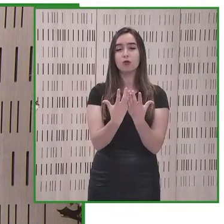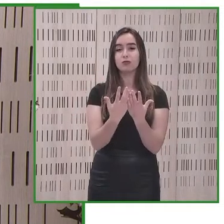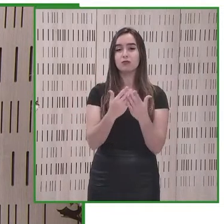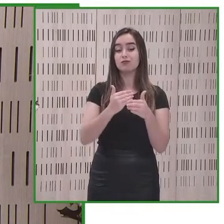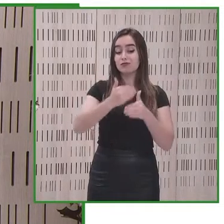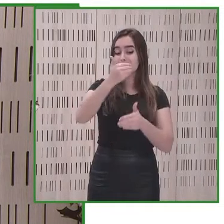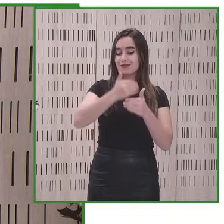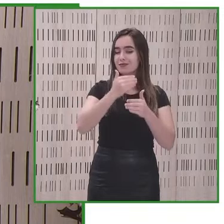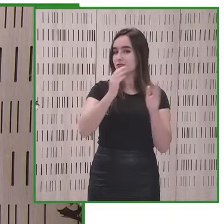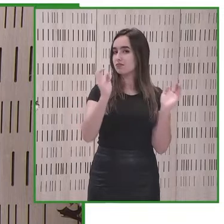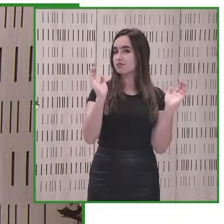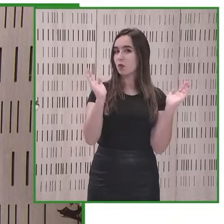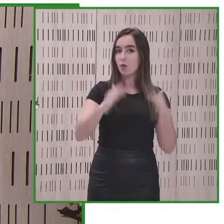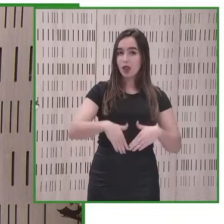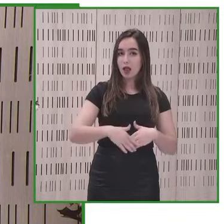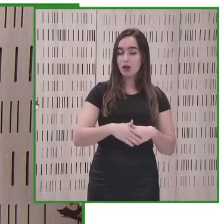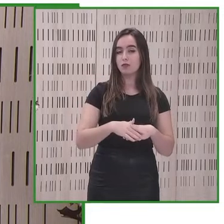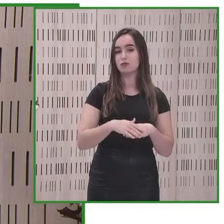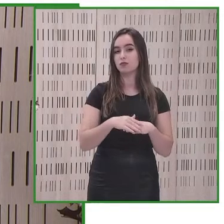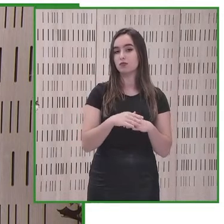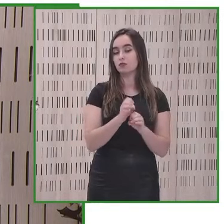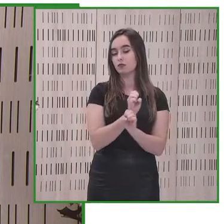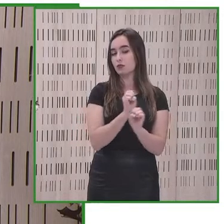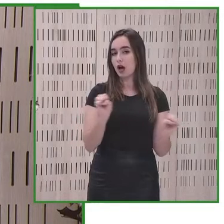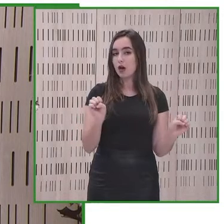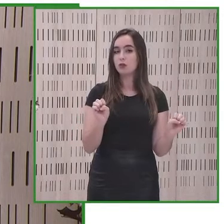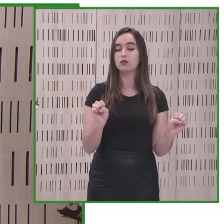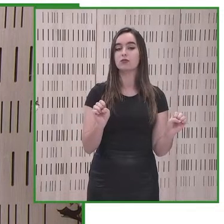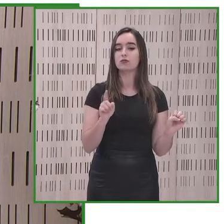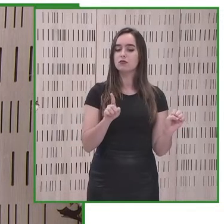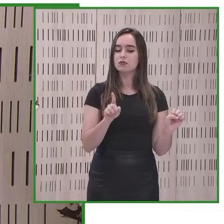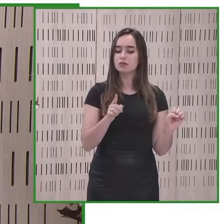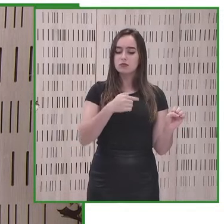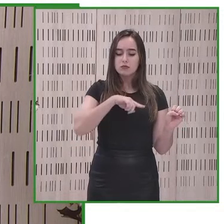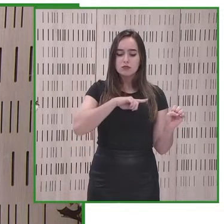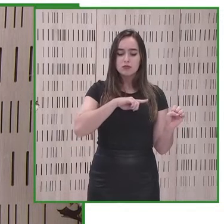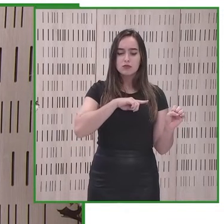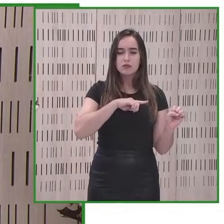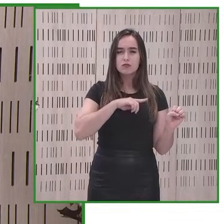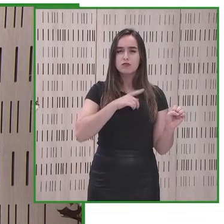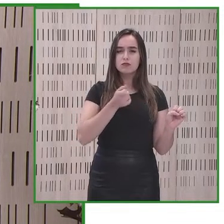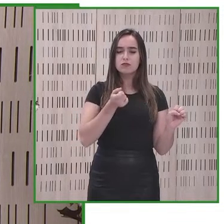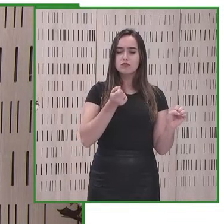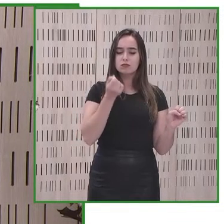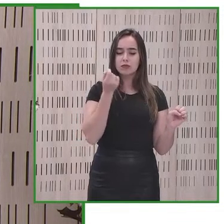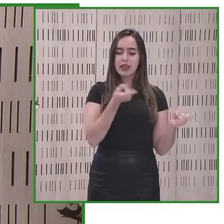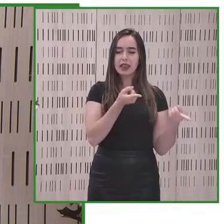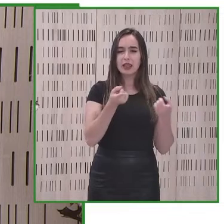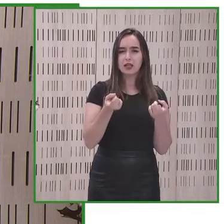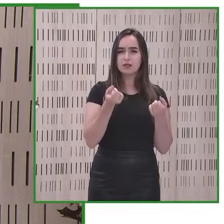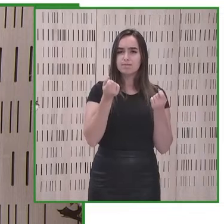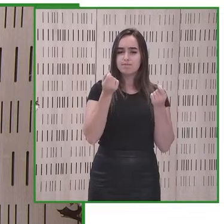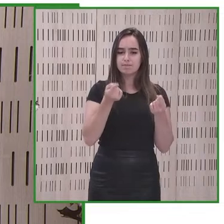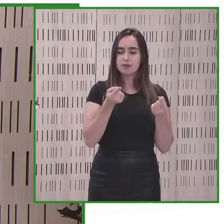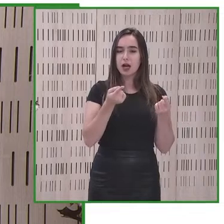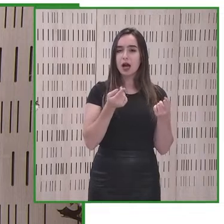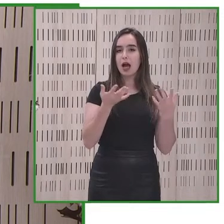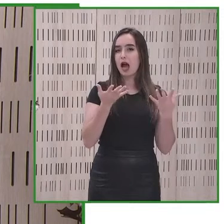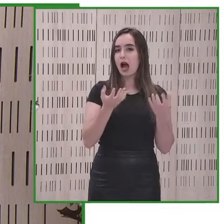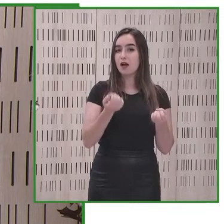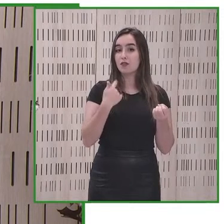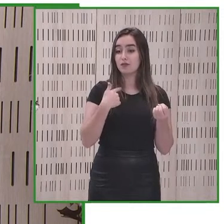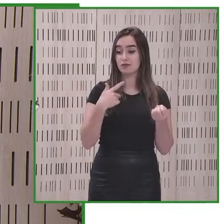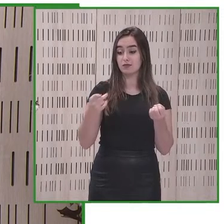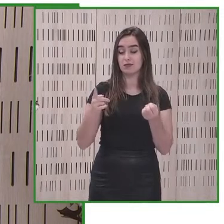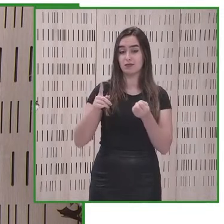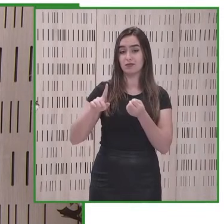proyect es nuestra misión y se basa en la necesidad que observamos de acelerar la implementación de la convención sobre los derechos